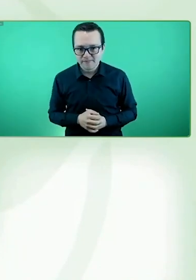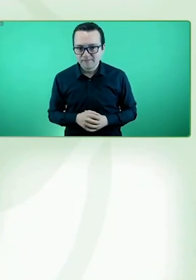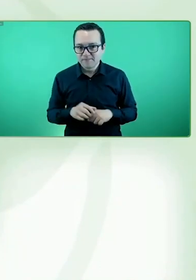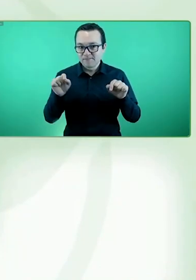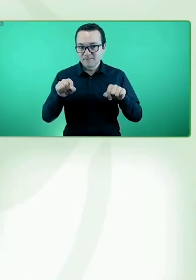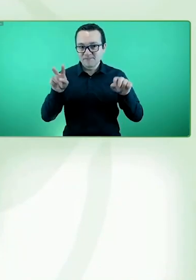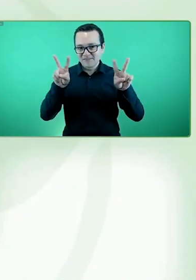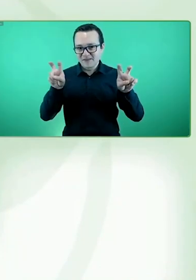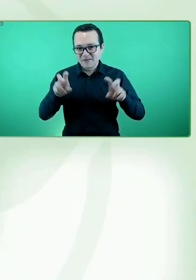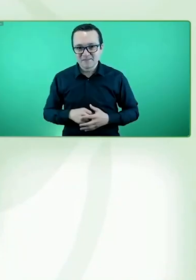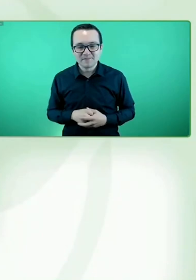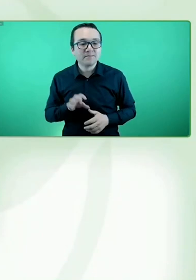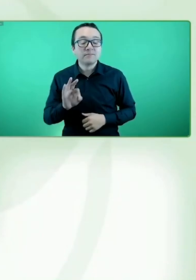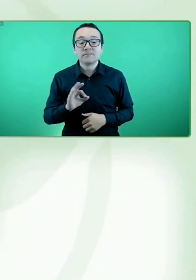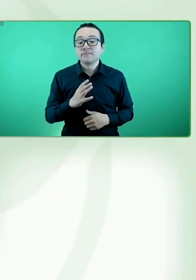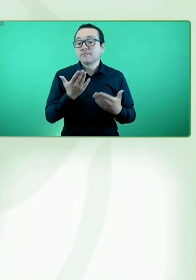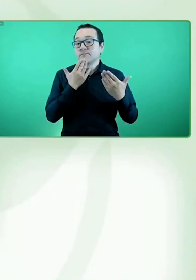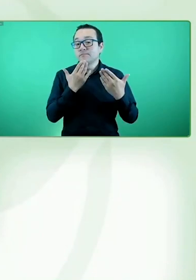thank you.